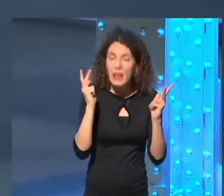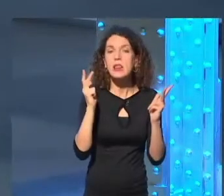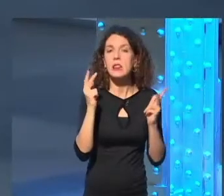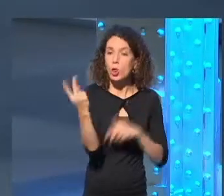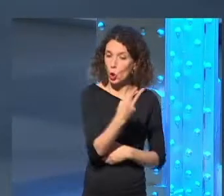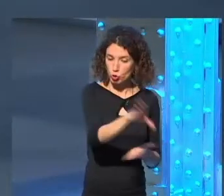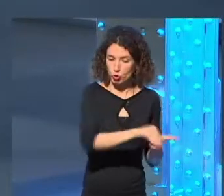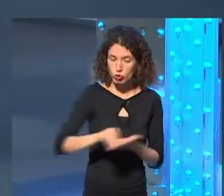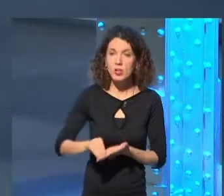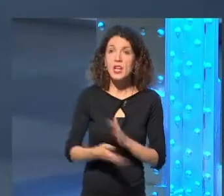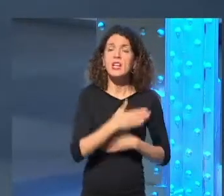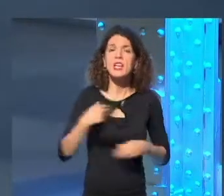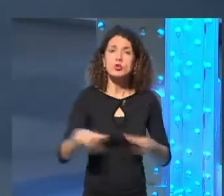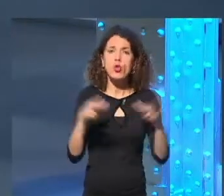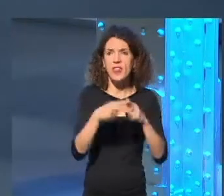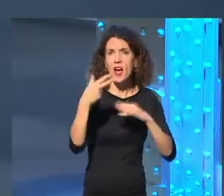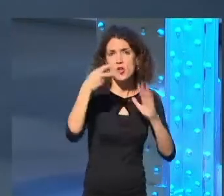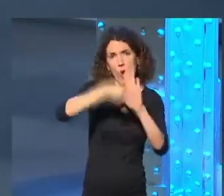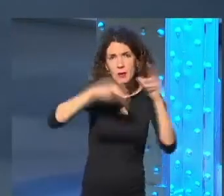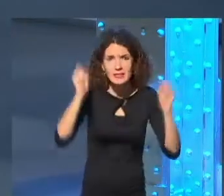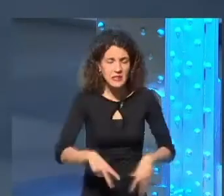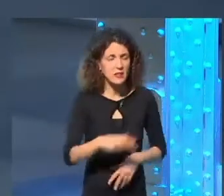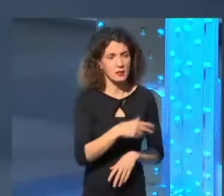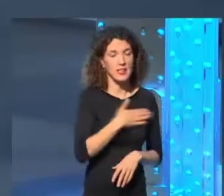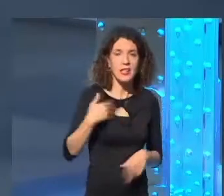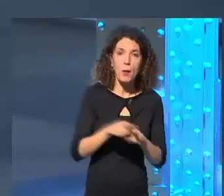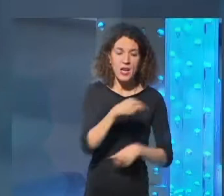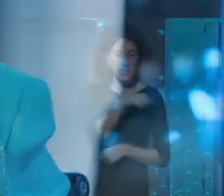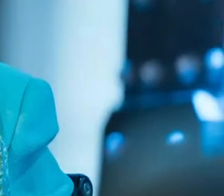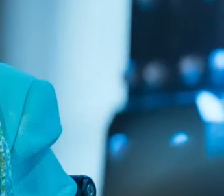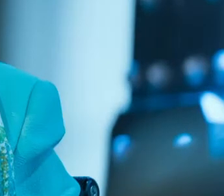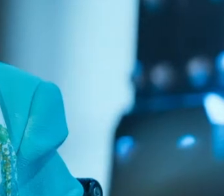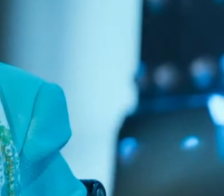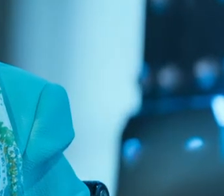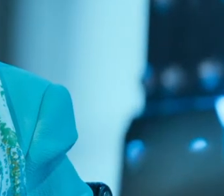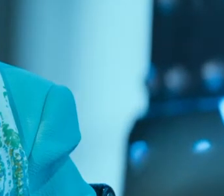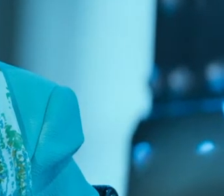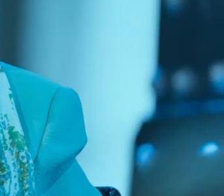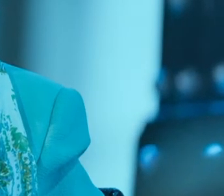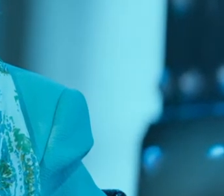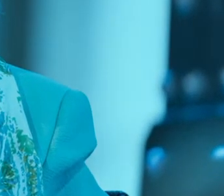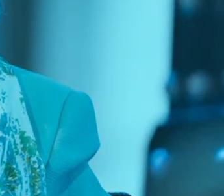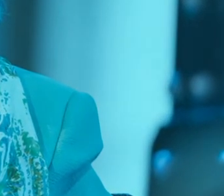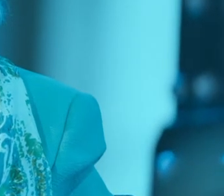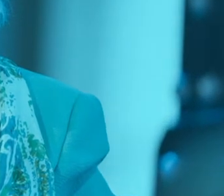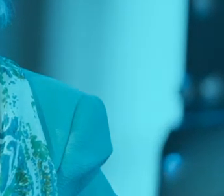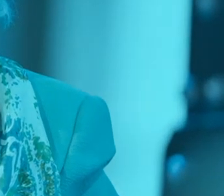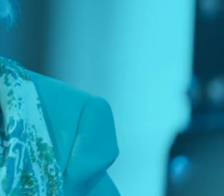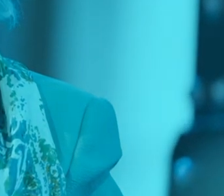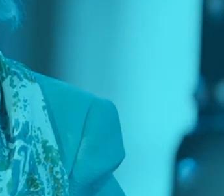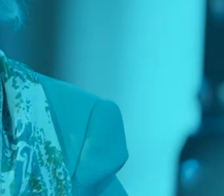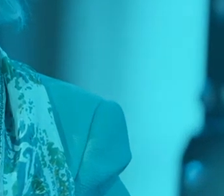o sea, no quería una sociedad con reglas, daba mucha importancia al individuo. Individuo, en este caso, mujer y hombre, aunque las mujeres